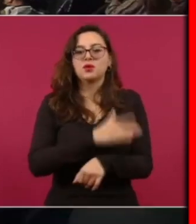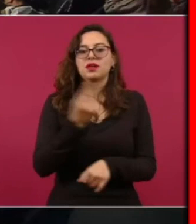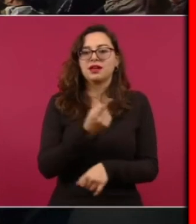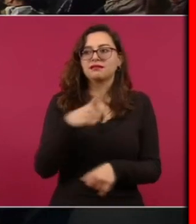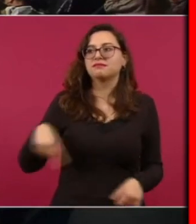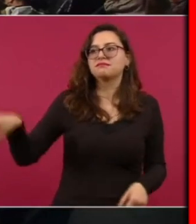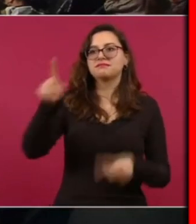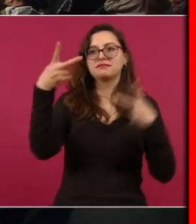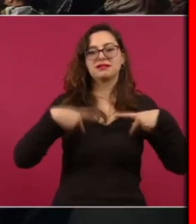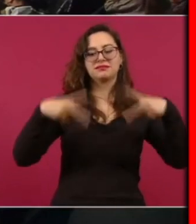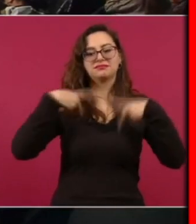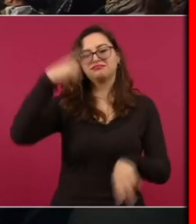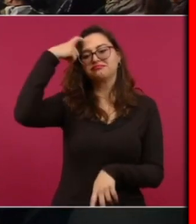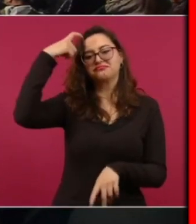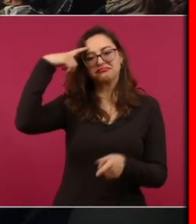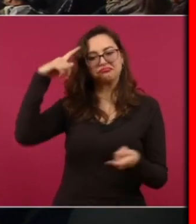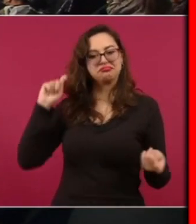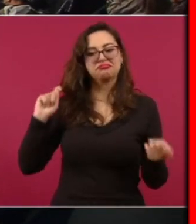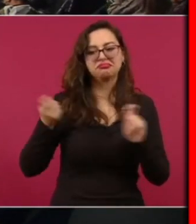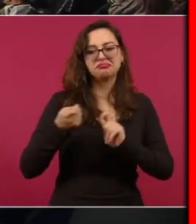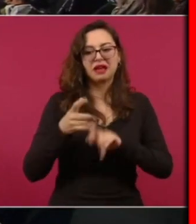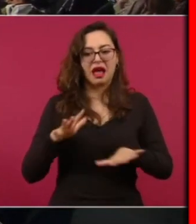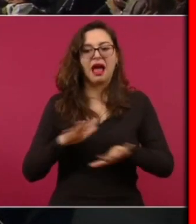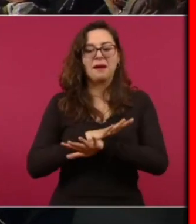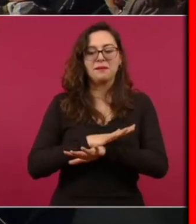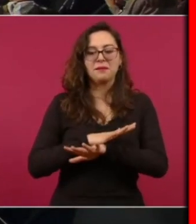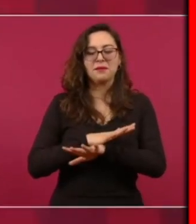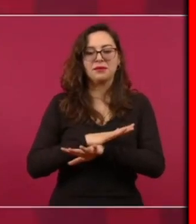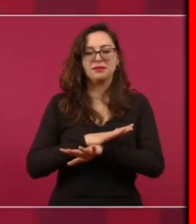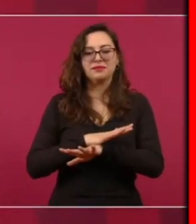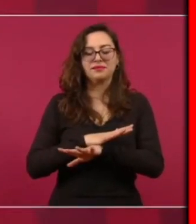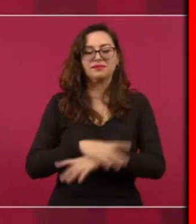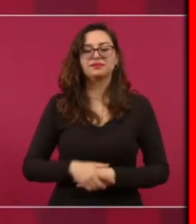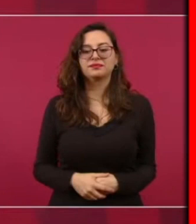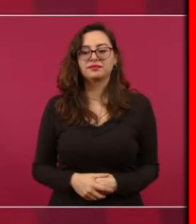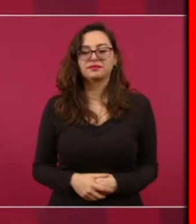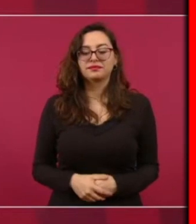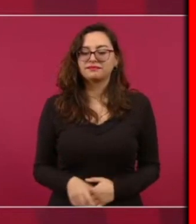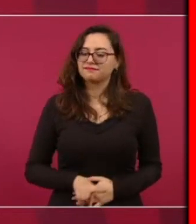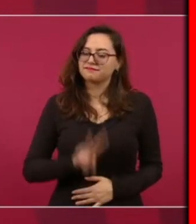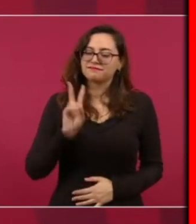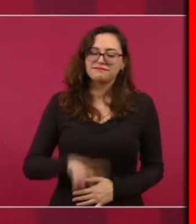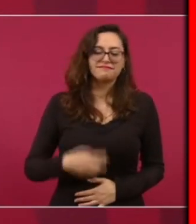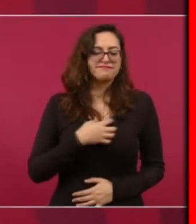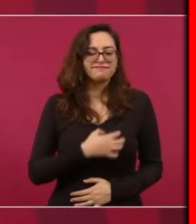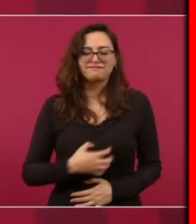Me Produjo también Una gran satisfacción